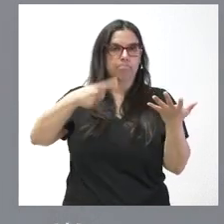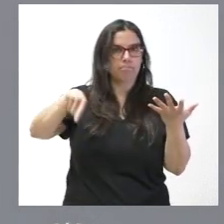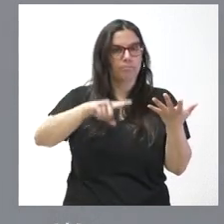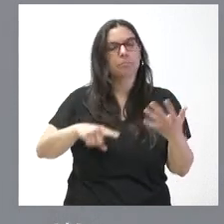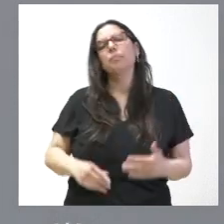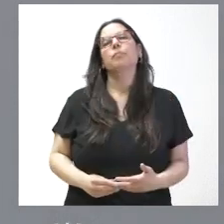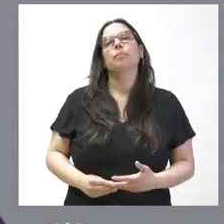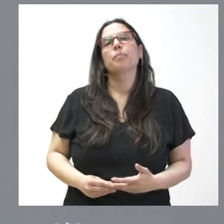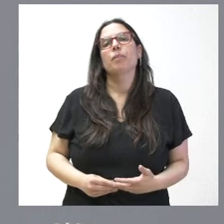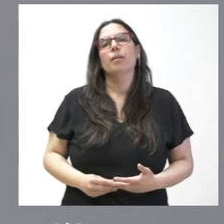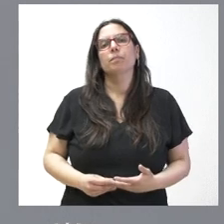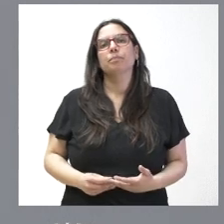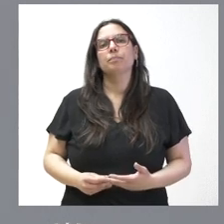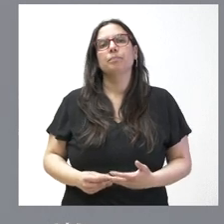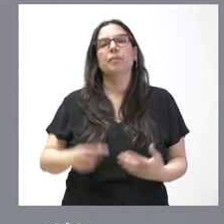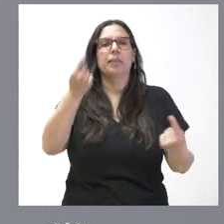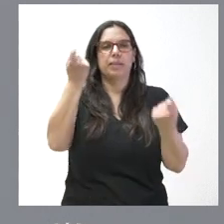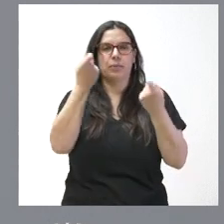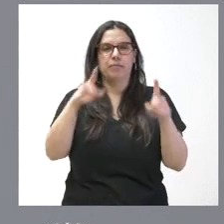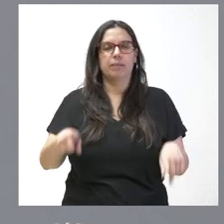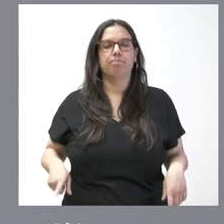que no paso a detallar.